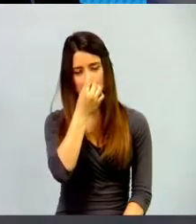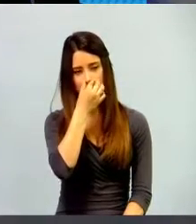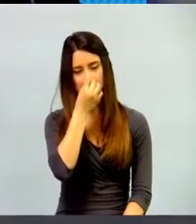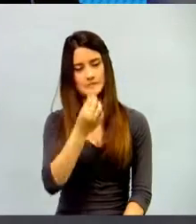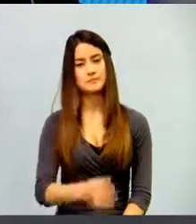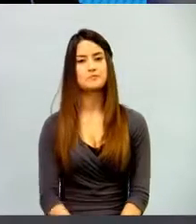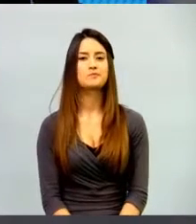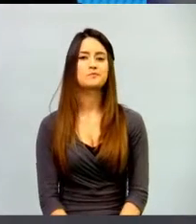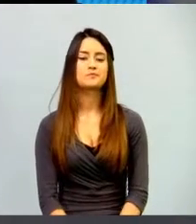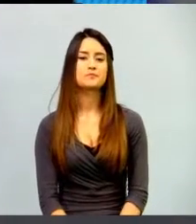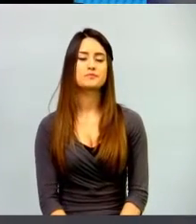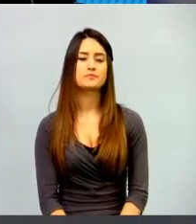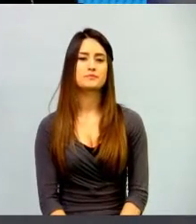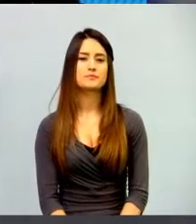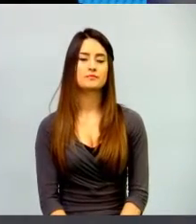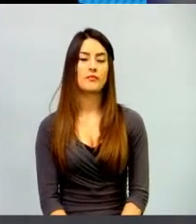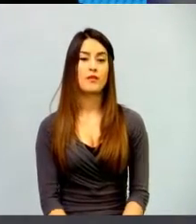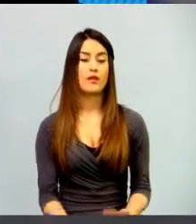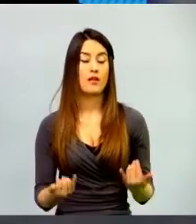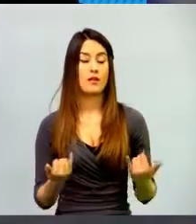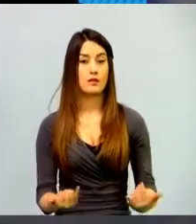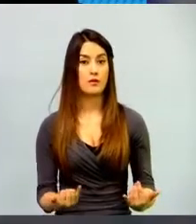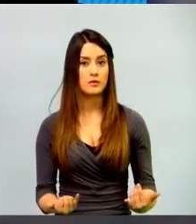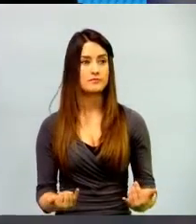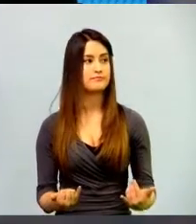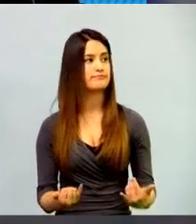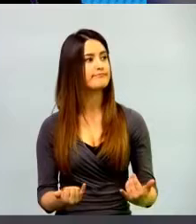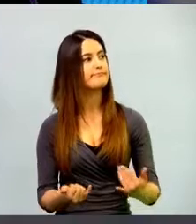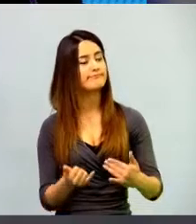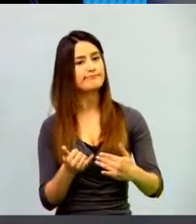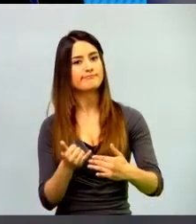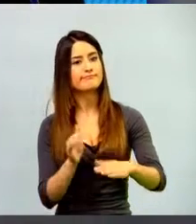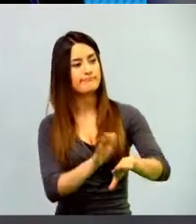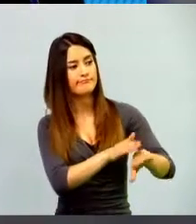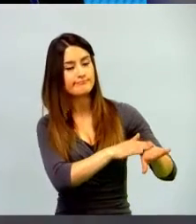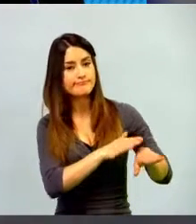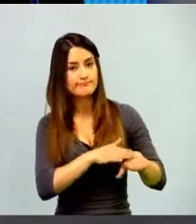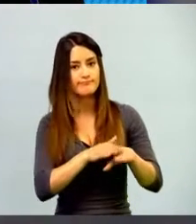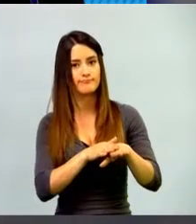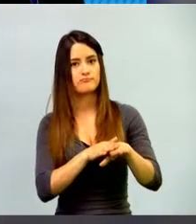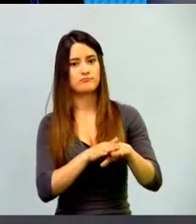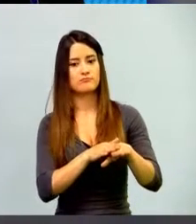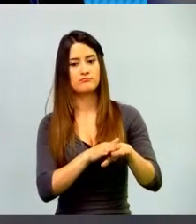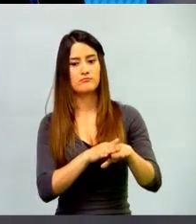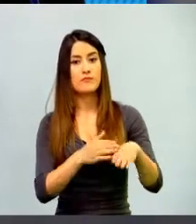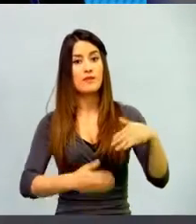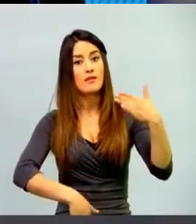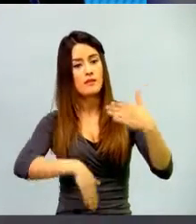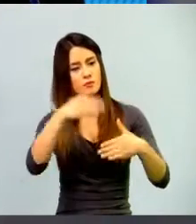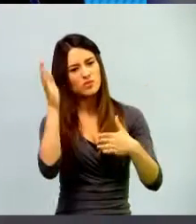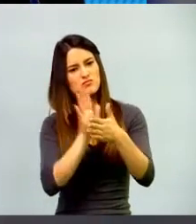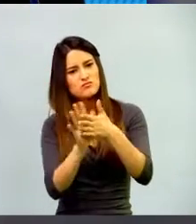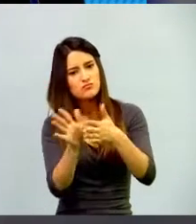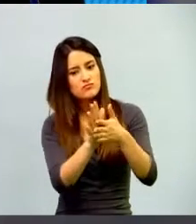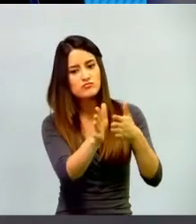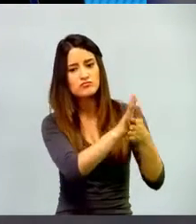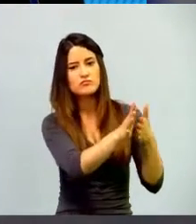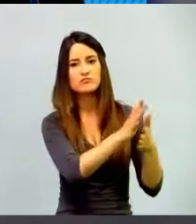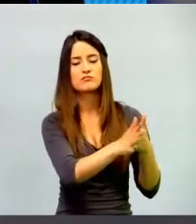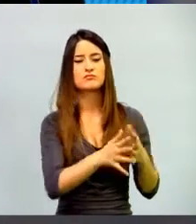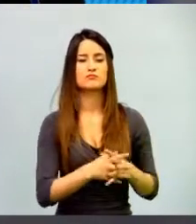los voy a invitar a que comencemos hablando de lo que significa realmente